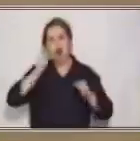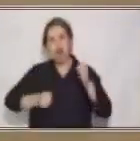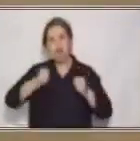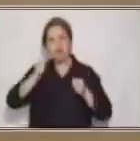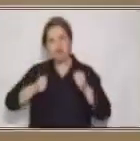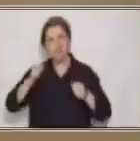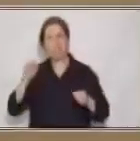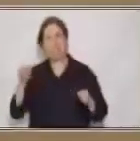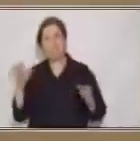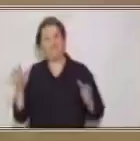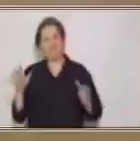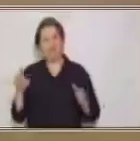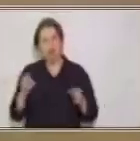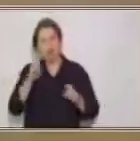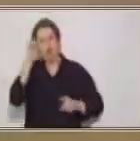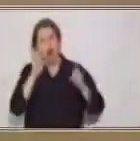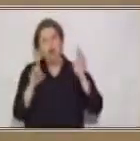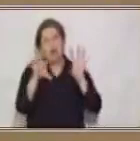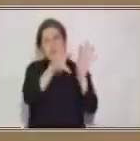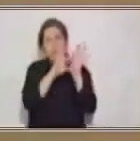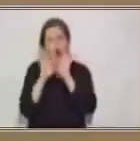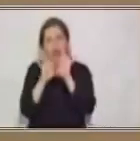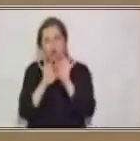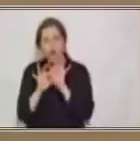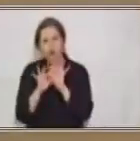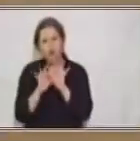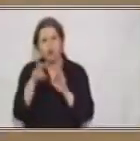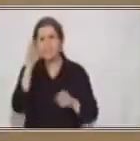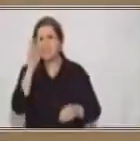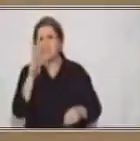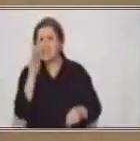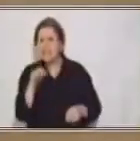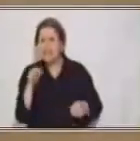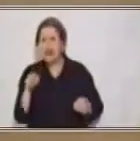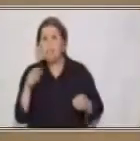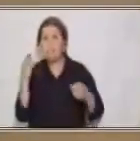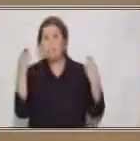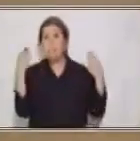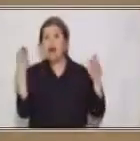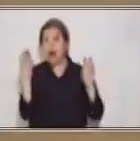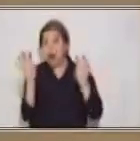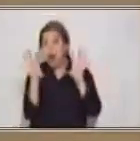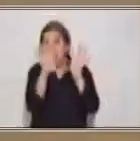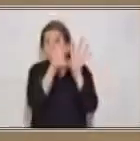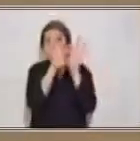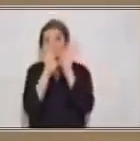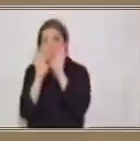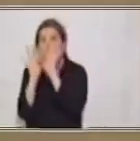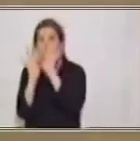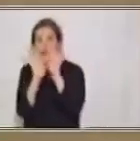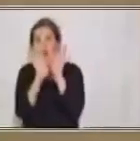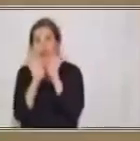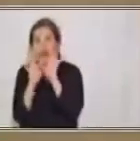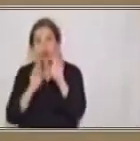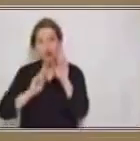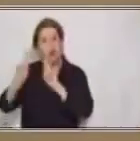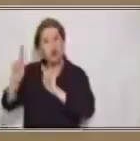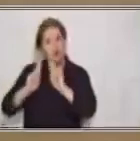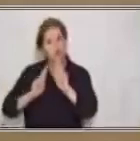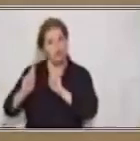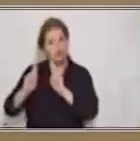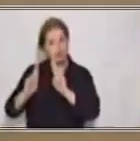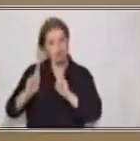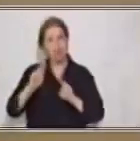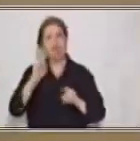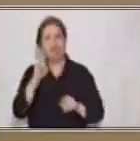falta entre estas dos palabras, para que estén unidas o relacionadas? ¿Quiere un